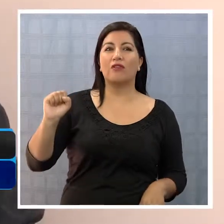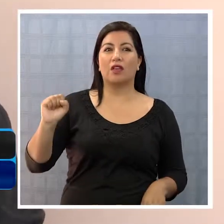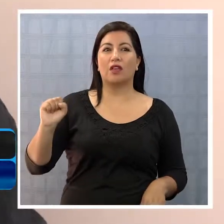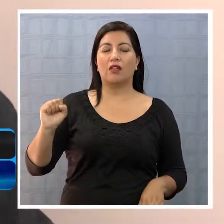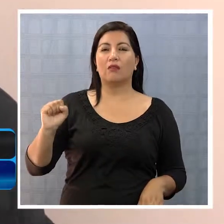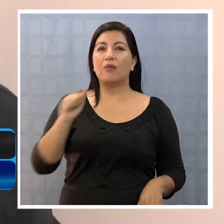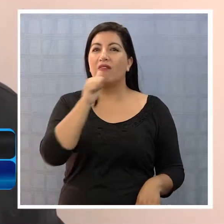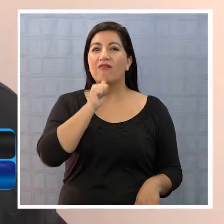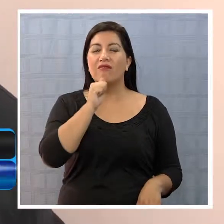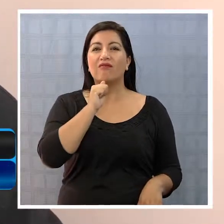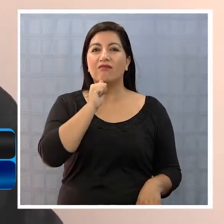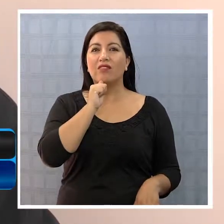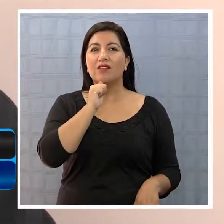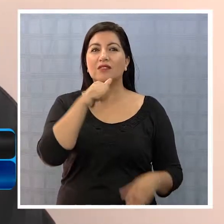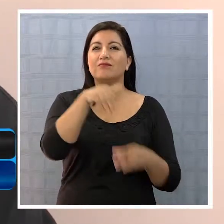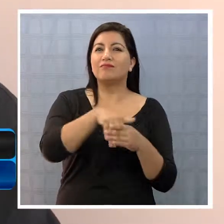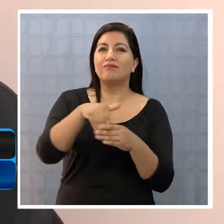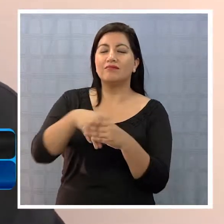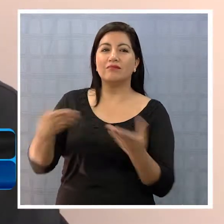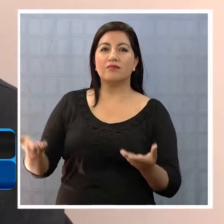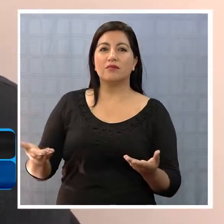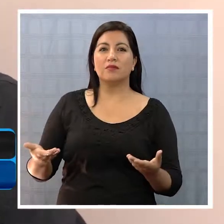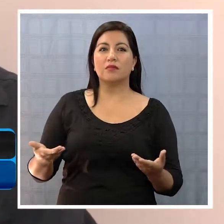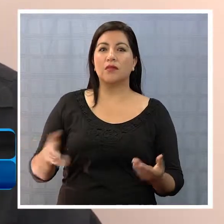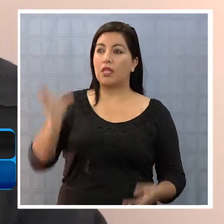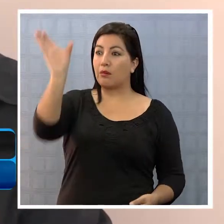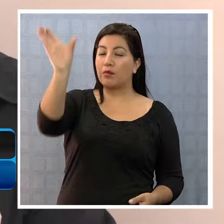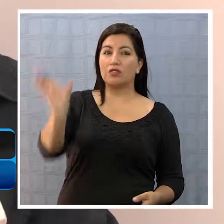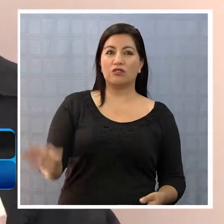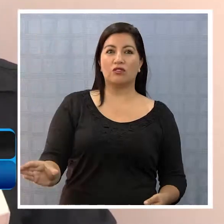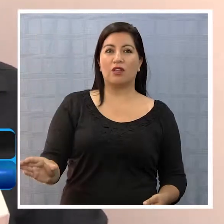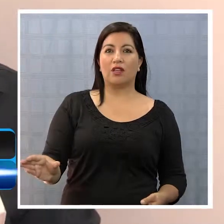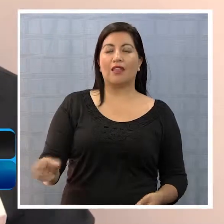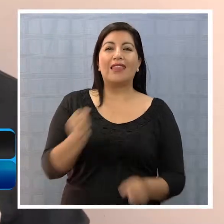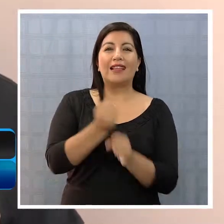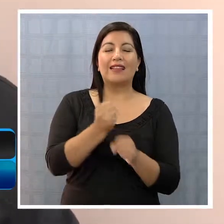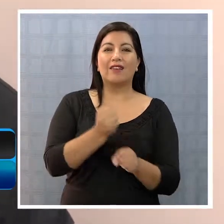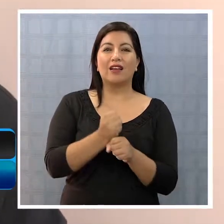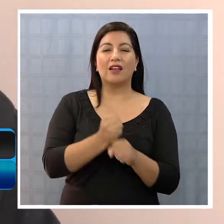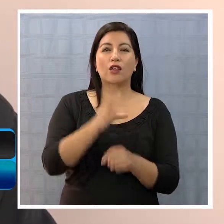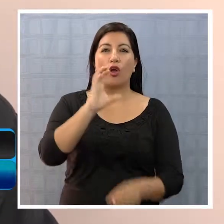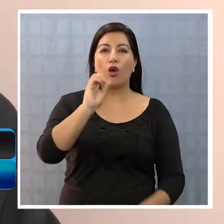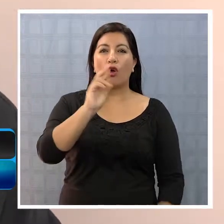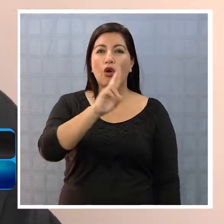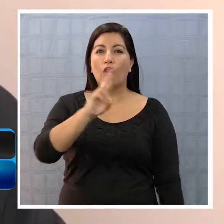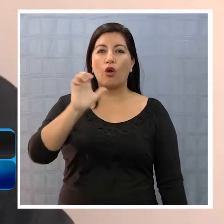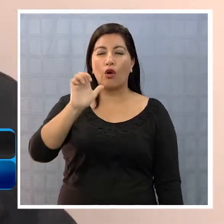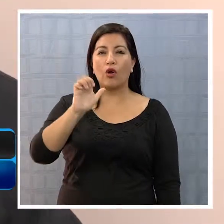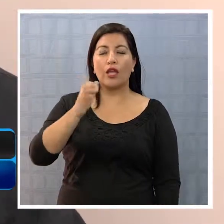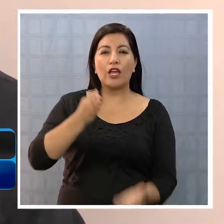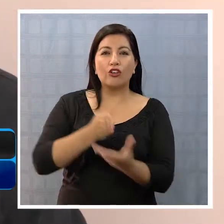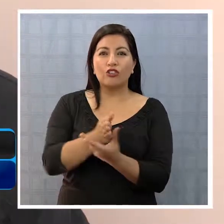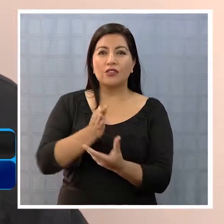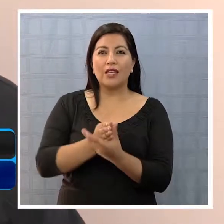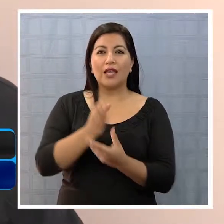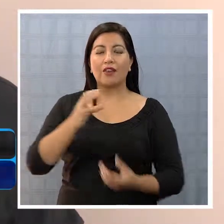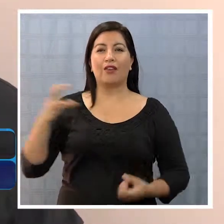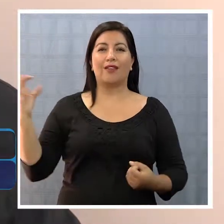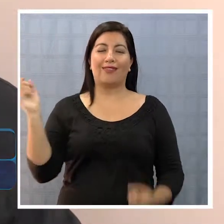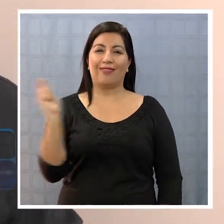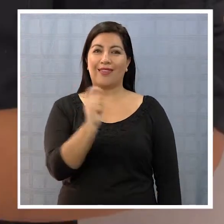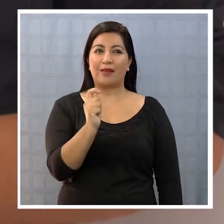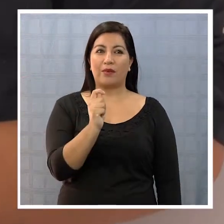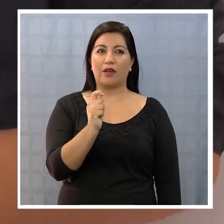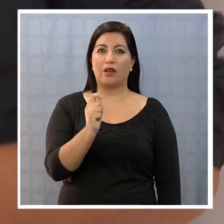necesita, más aún que él hoy día le a tocar trabajar con cores electos, o sea, con una ciudadanía más empoderada que antes. Entonces,